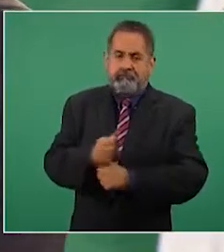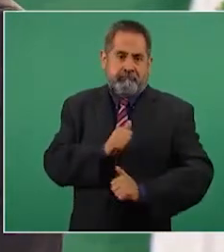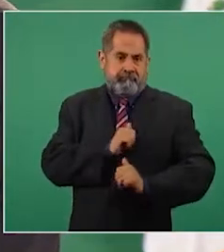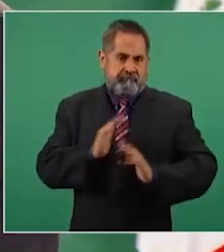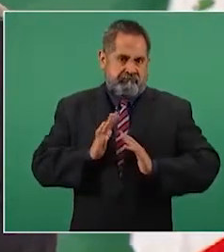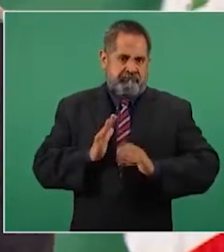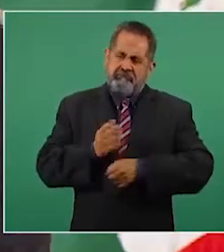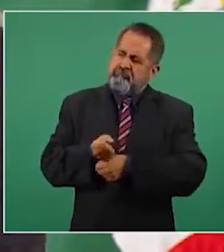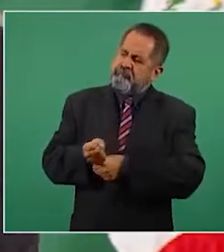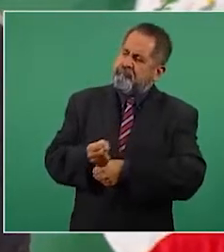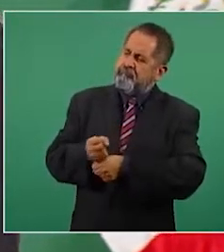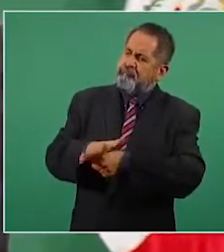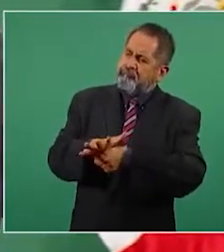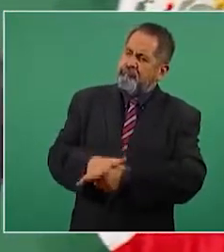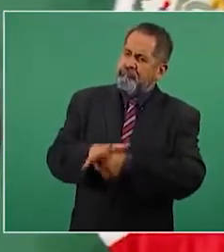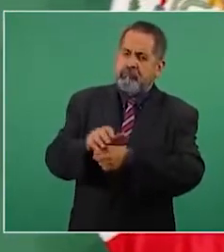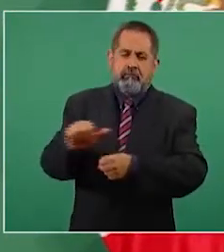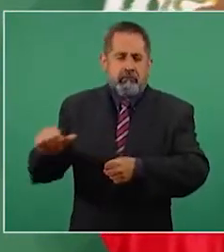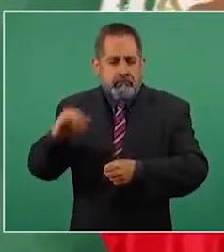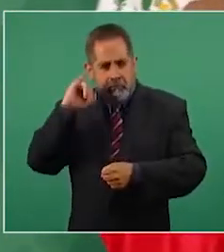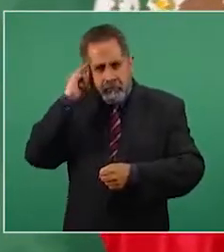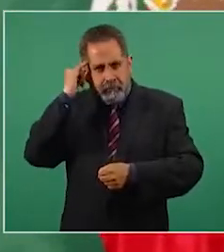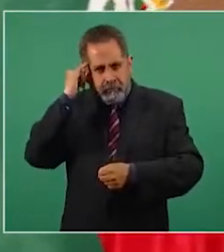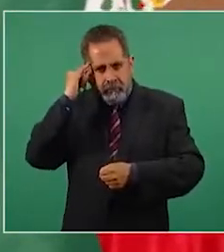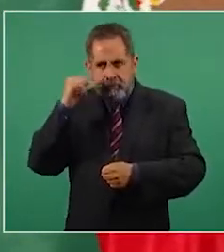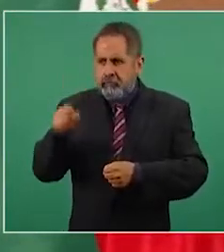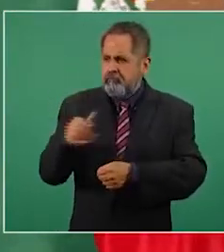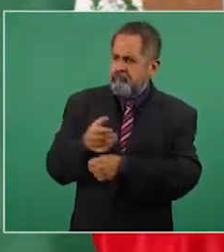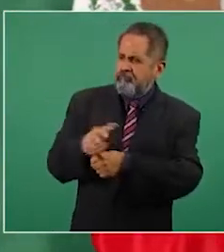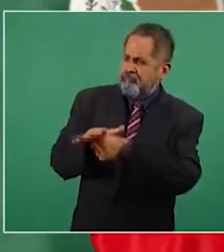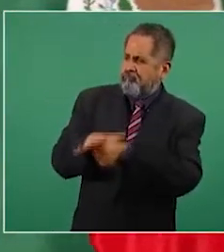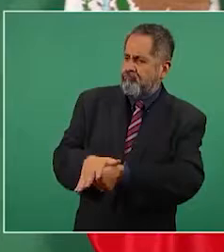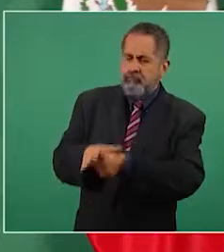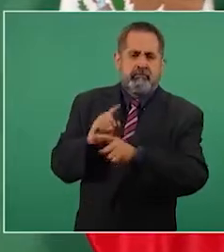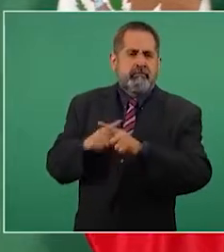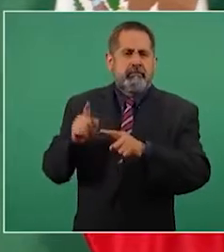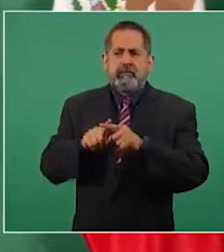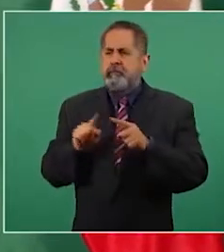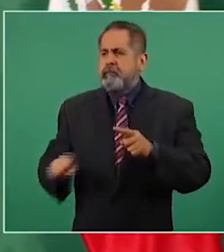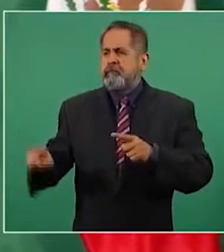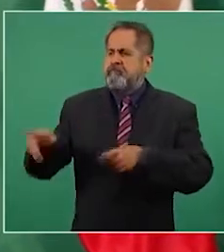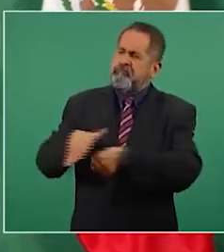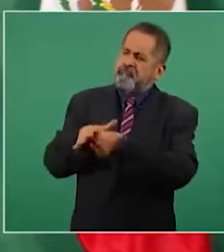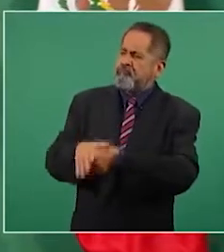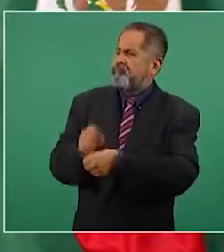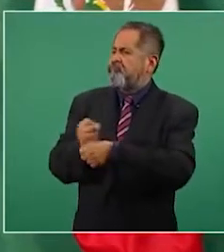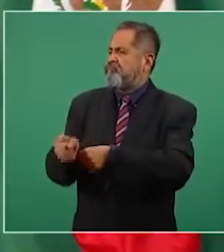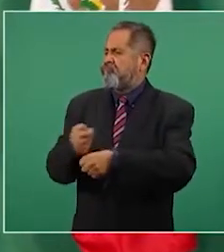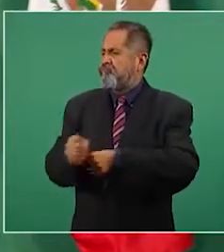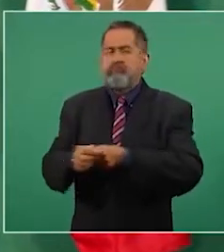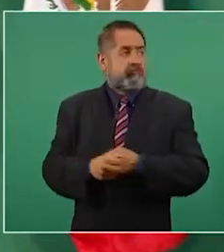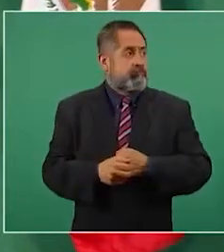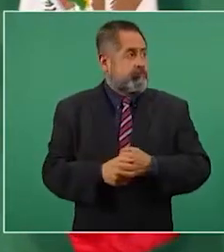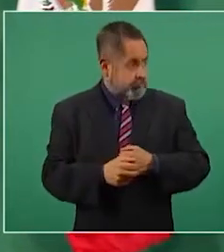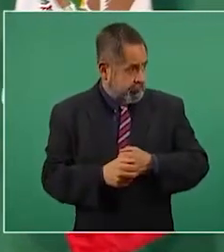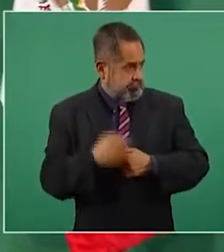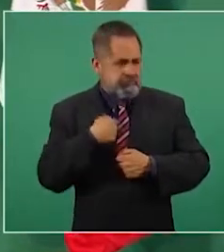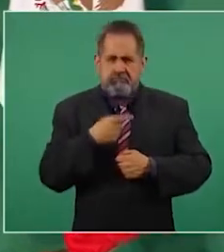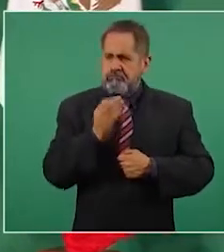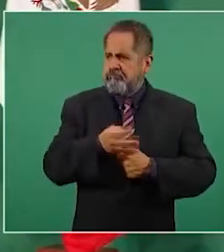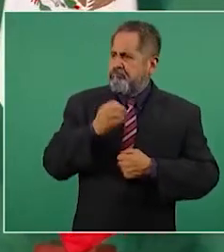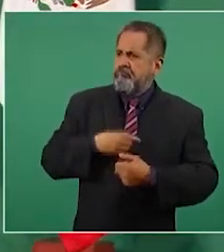a indígenas y a opositores en distintas regiones del país antes